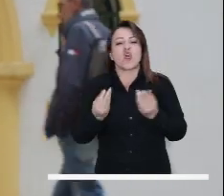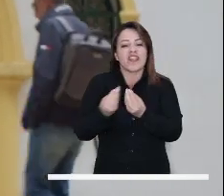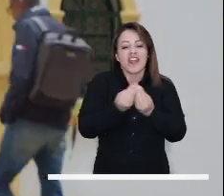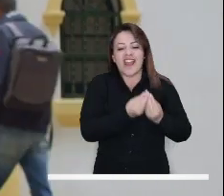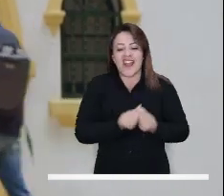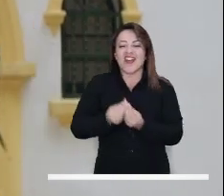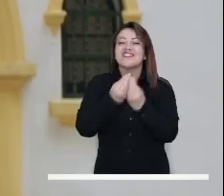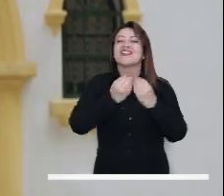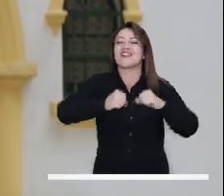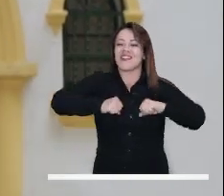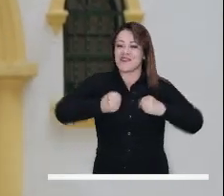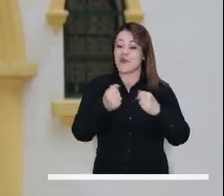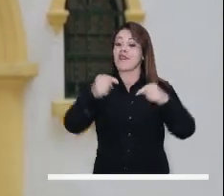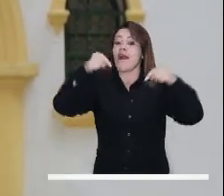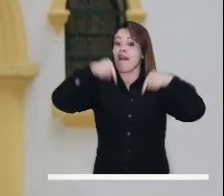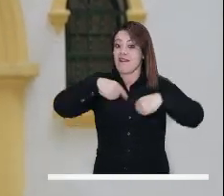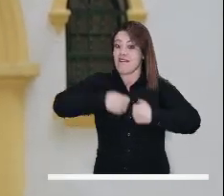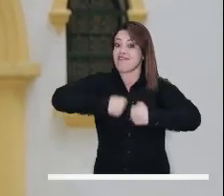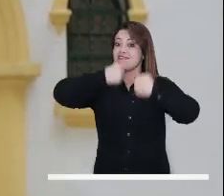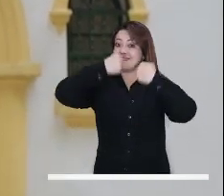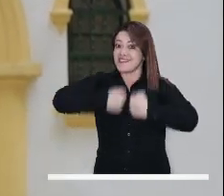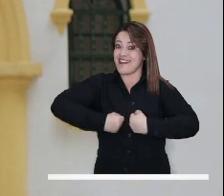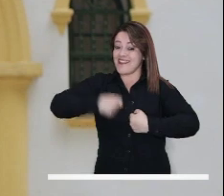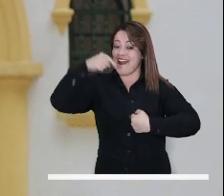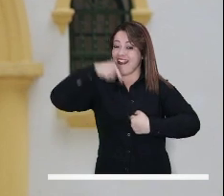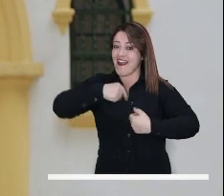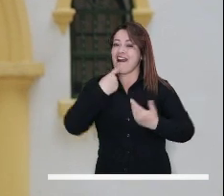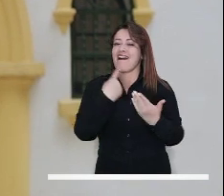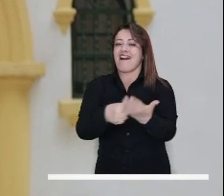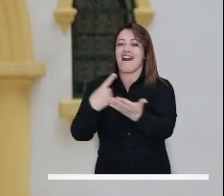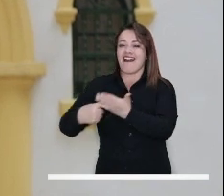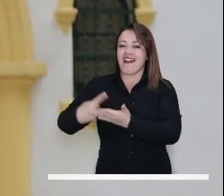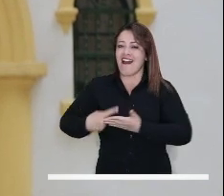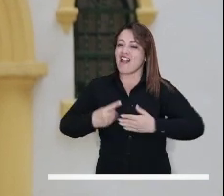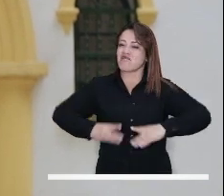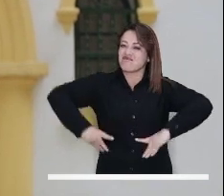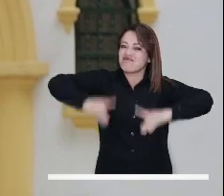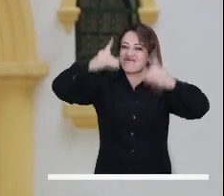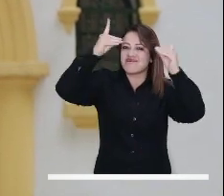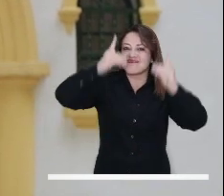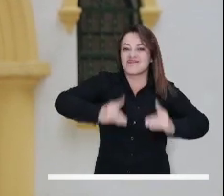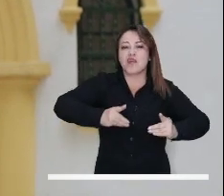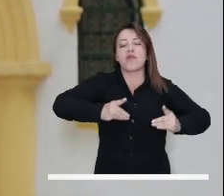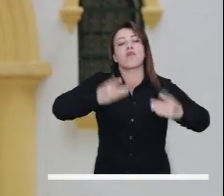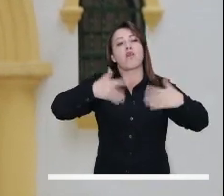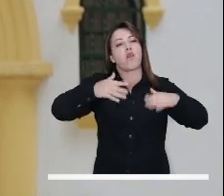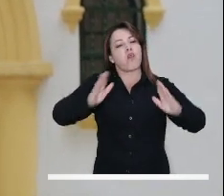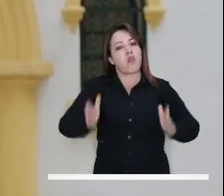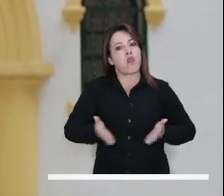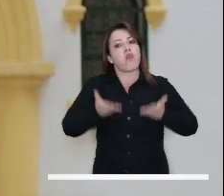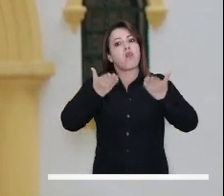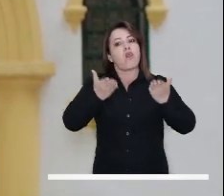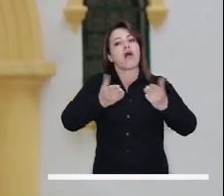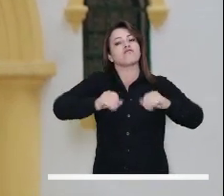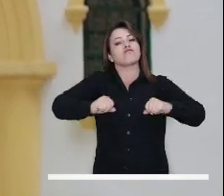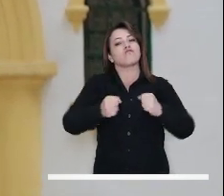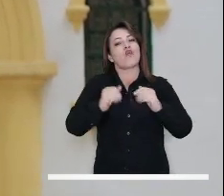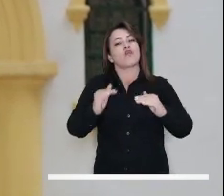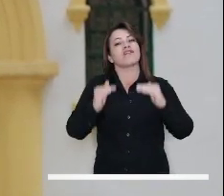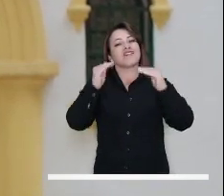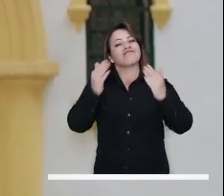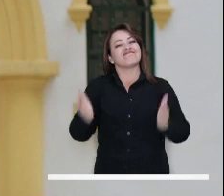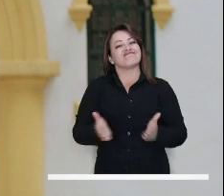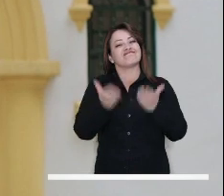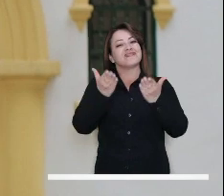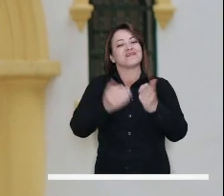Cabildo Distrital. Recuerden que aquí en las instalaciones del Consejo de Bogotá es donde se toman decisiones que terminan siendo trascendentales siempre